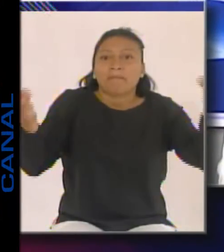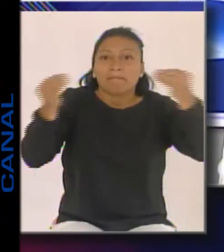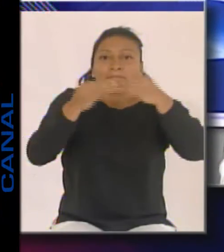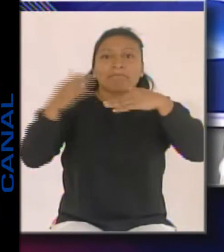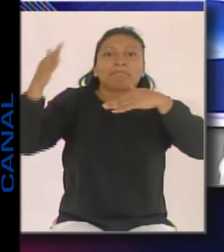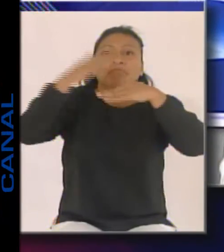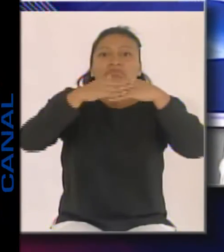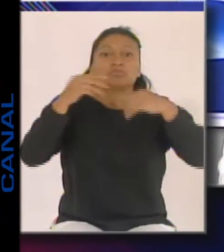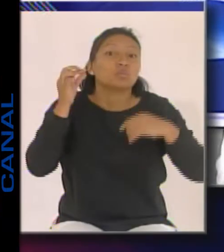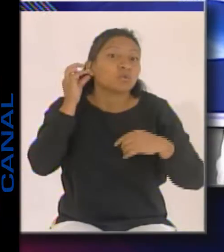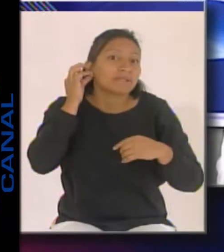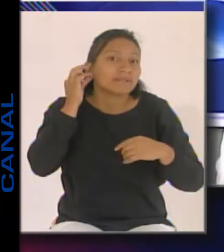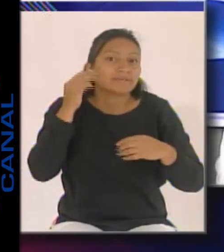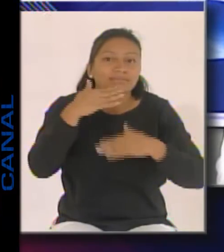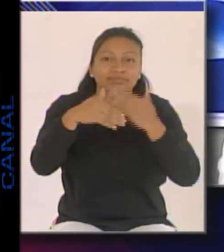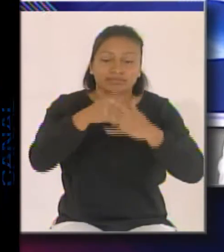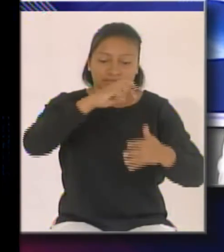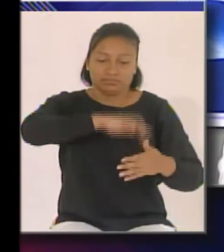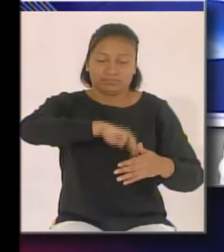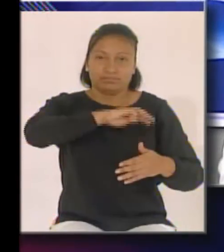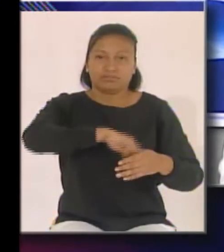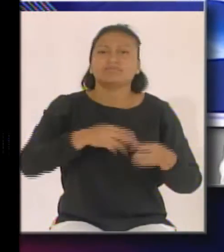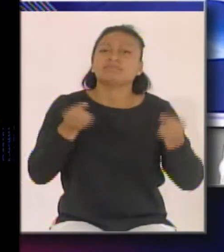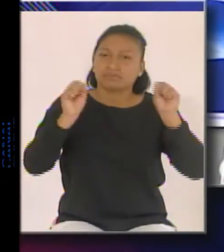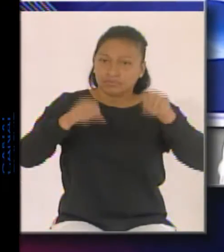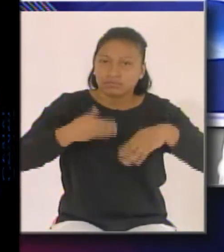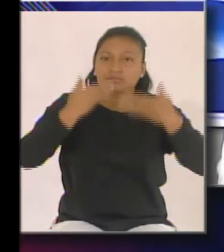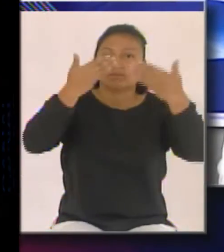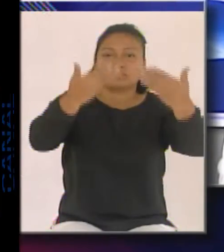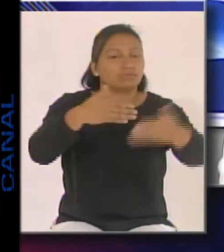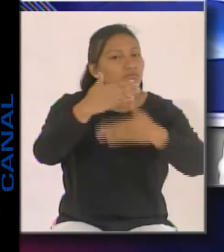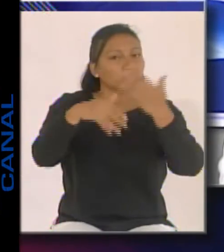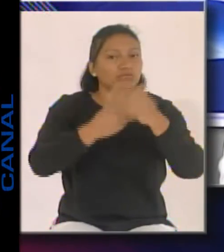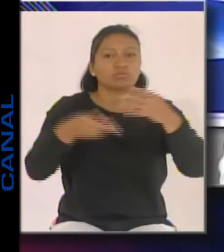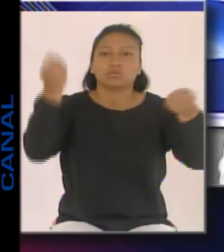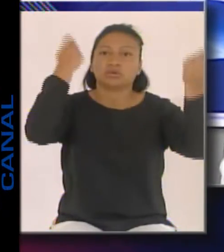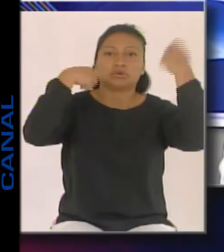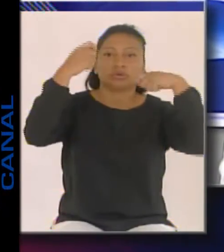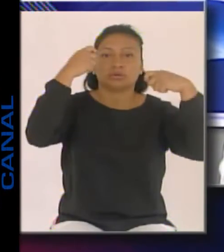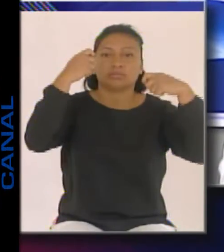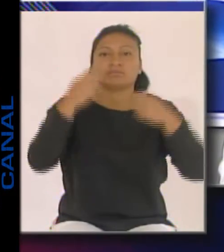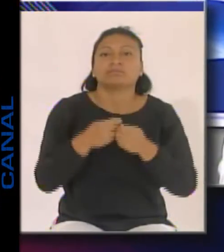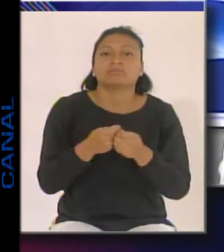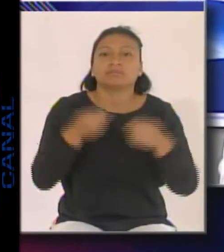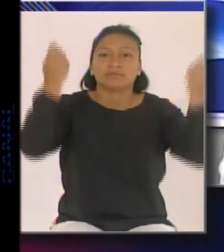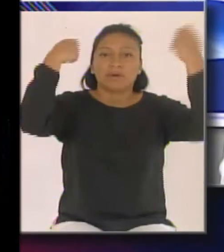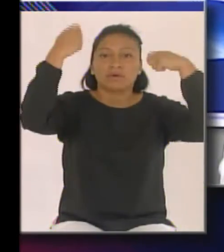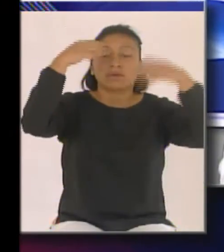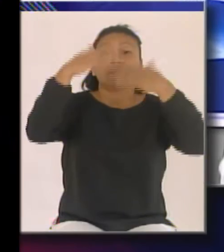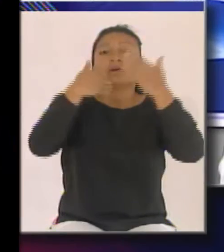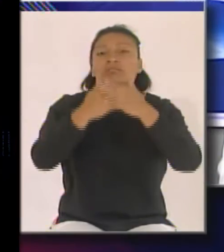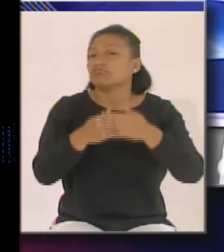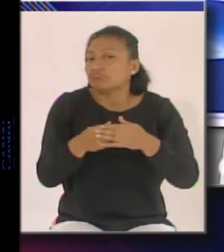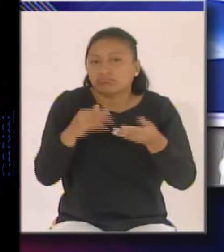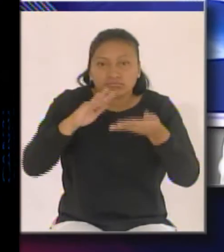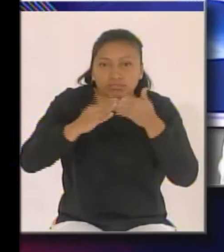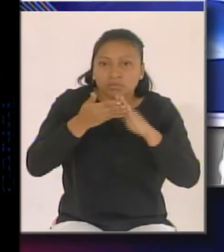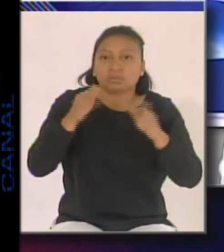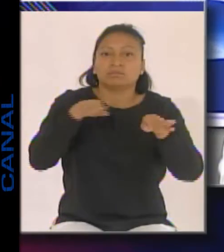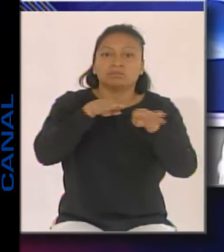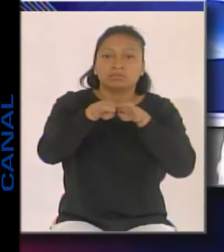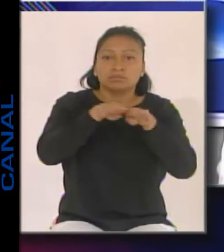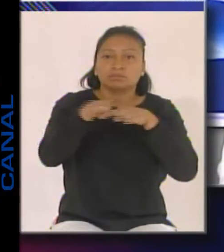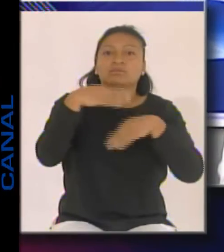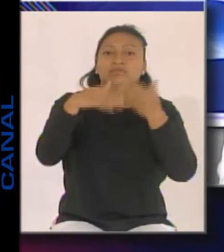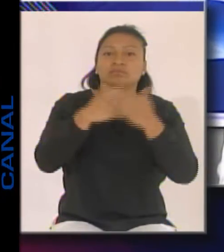Municipal Mujeres y queremos darle un homenaje a todas las mujeres de nuestro cantón y de la provincia porque es